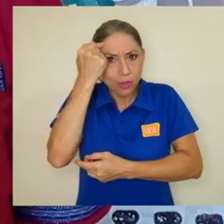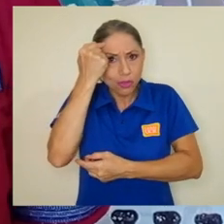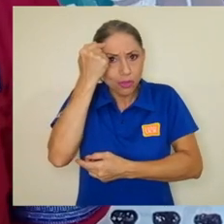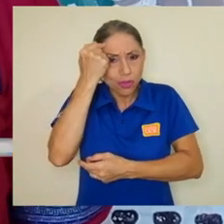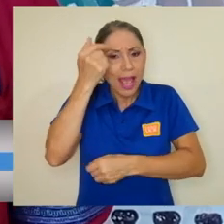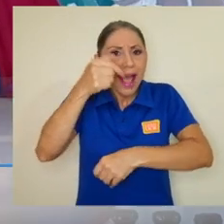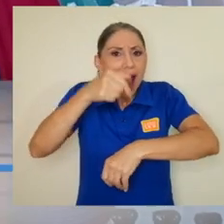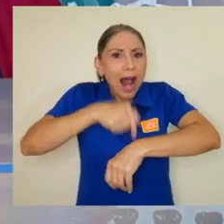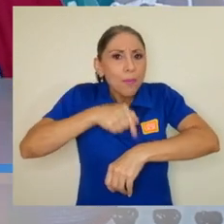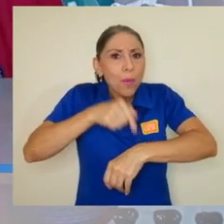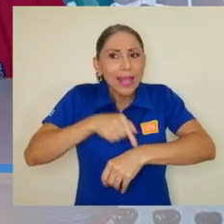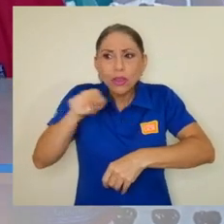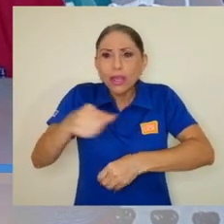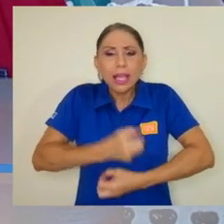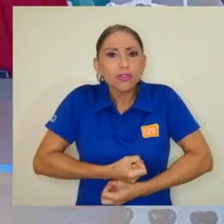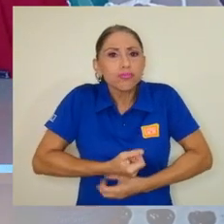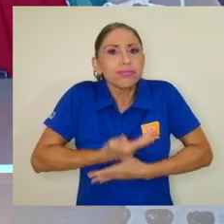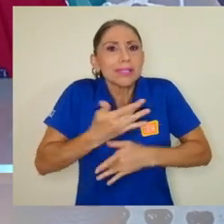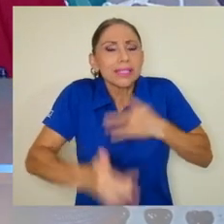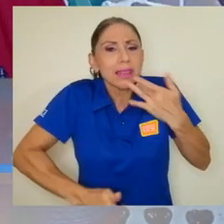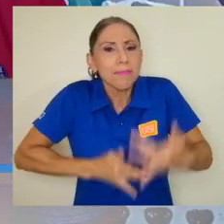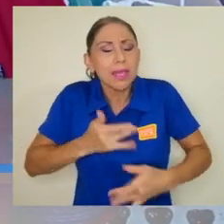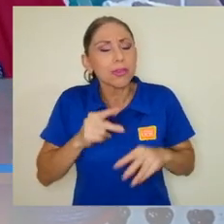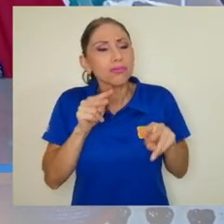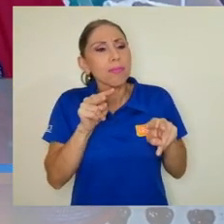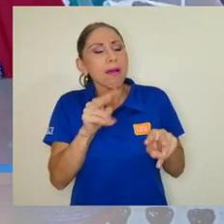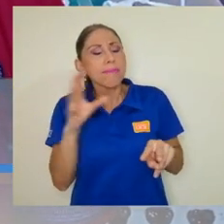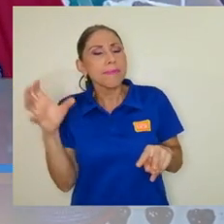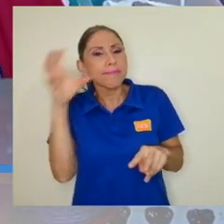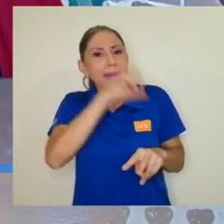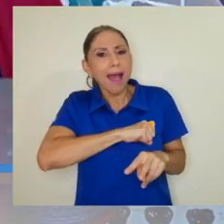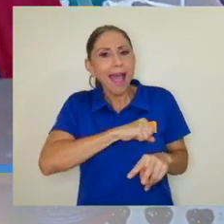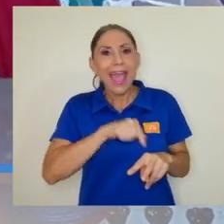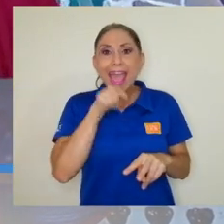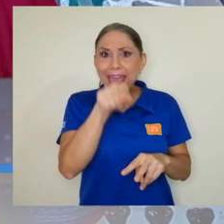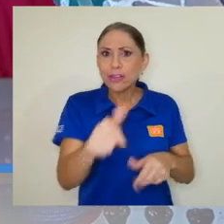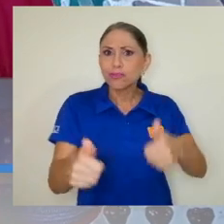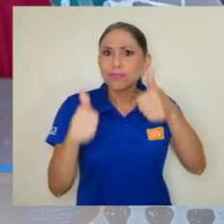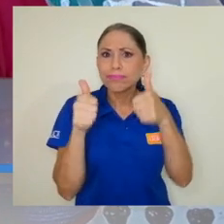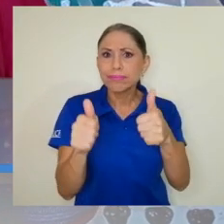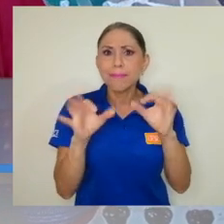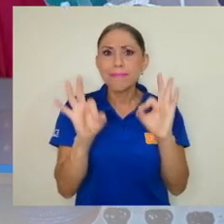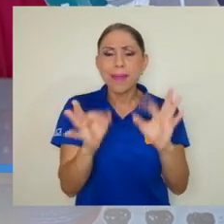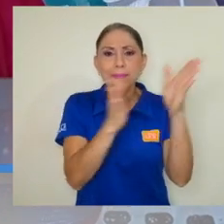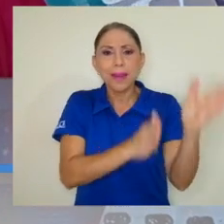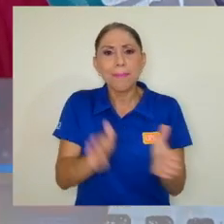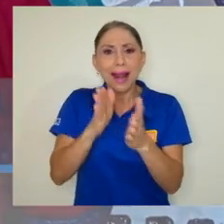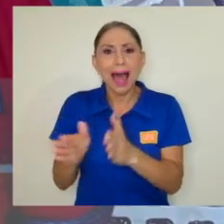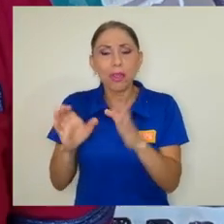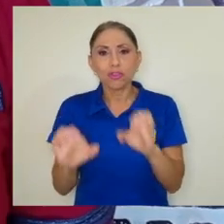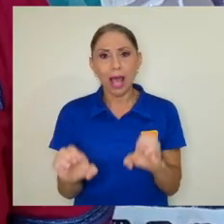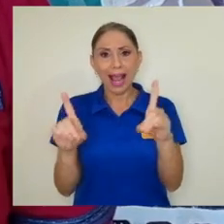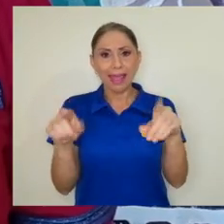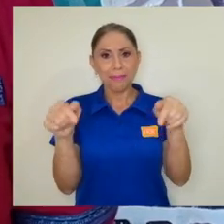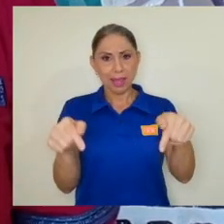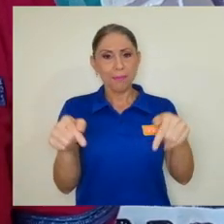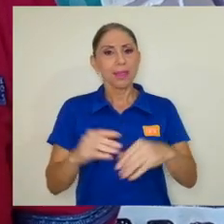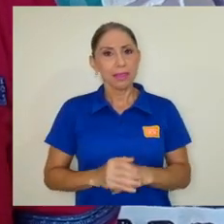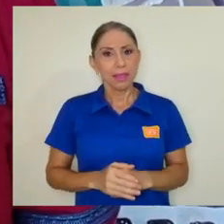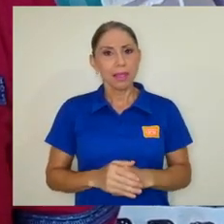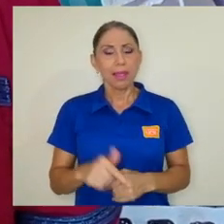de plantear sus sentimientos es lo que me da la pauta a mí de que están bien preparados académicamente